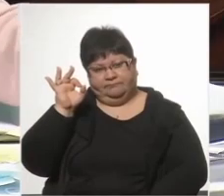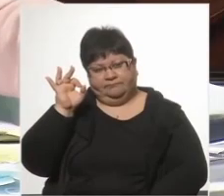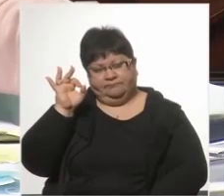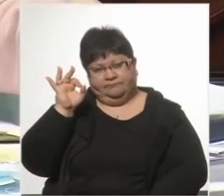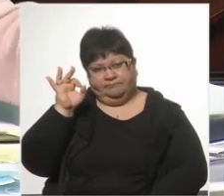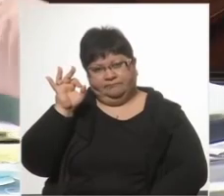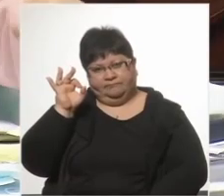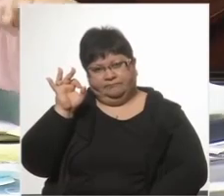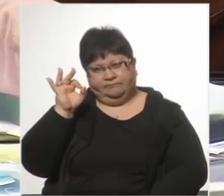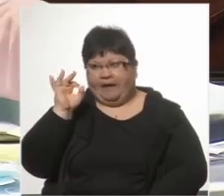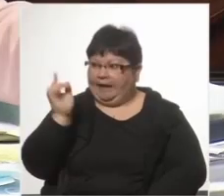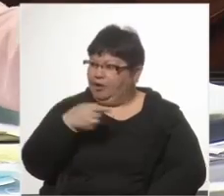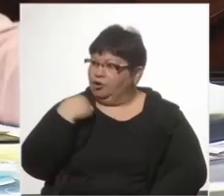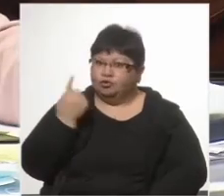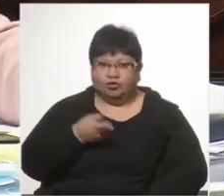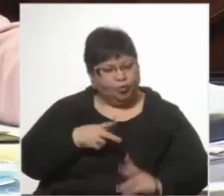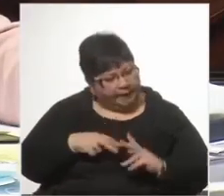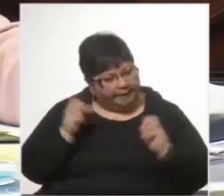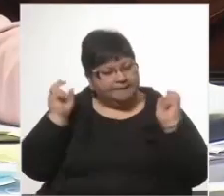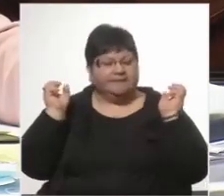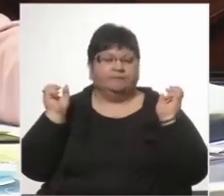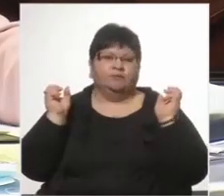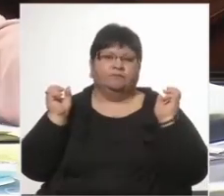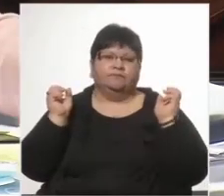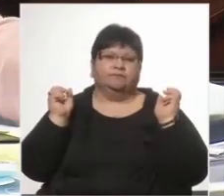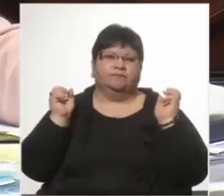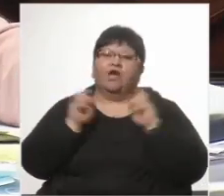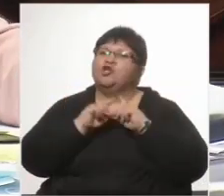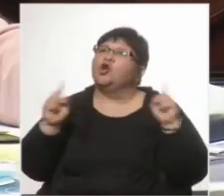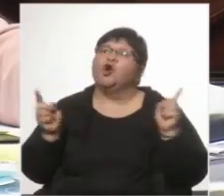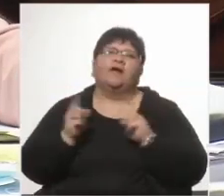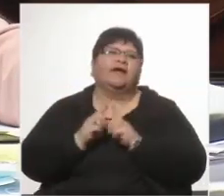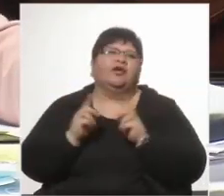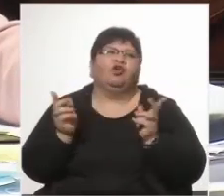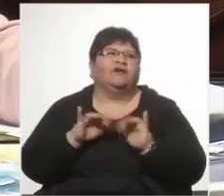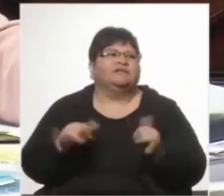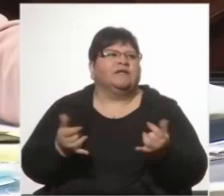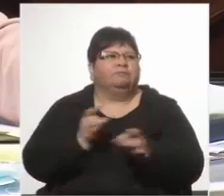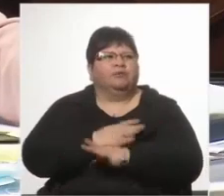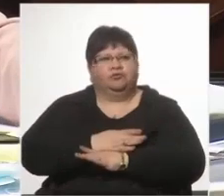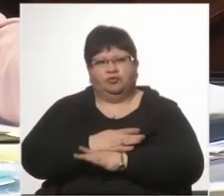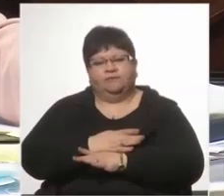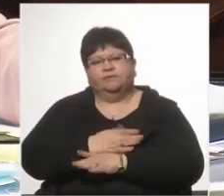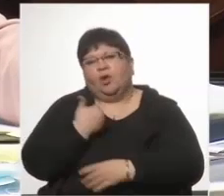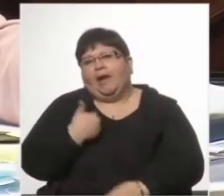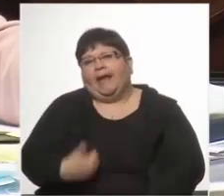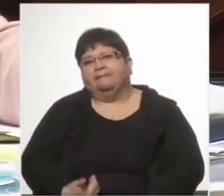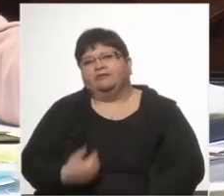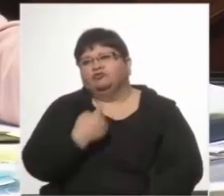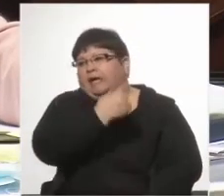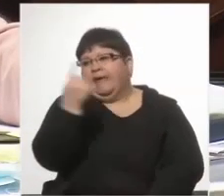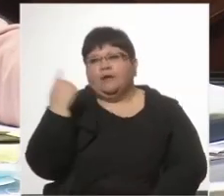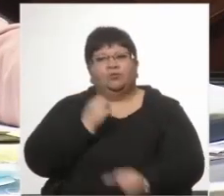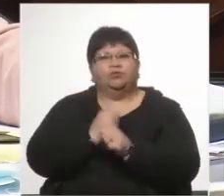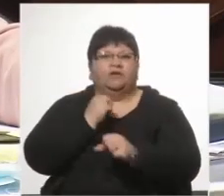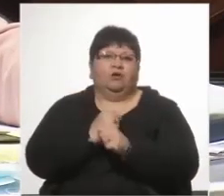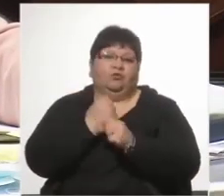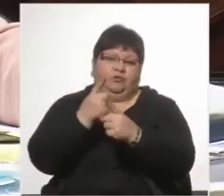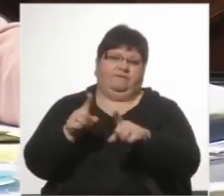en lo que nosotros analicemos, no en lo que nos viene analizado. Yo lamento si cada uno trabajó de otra manera.